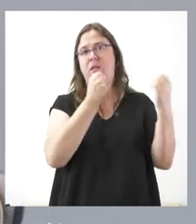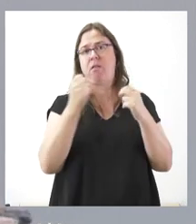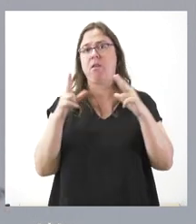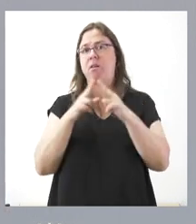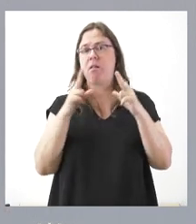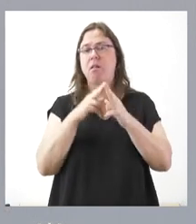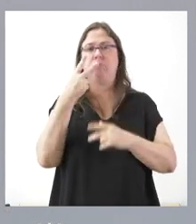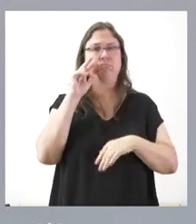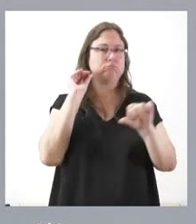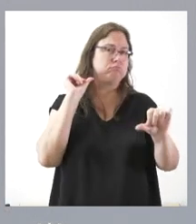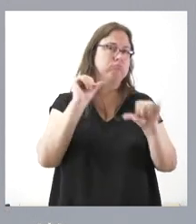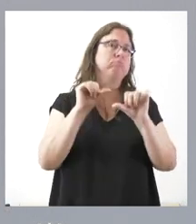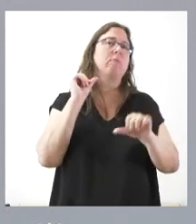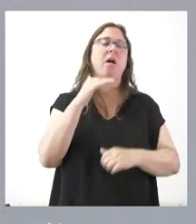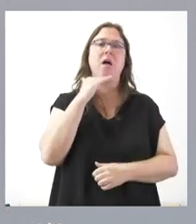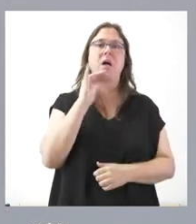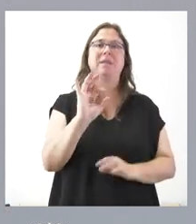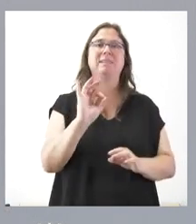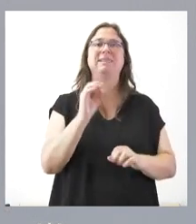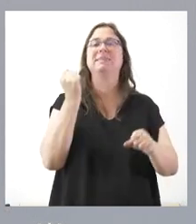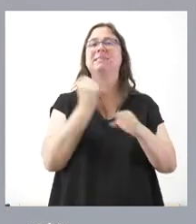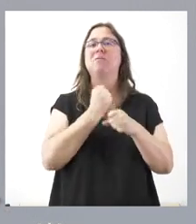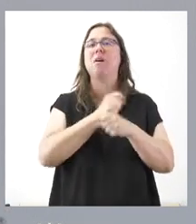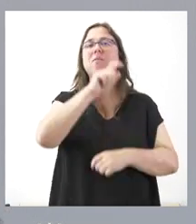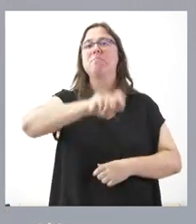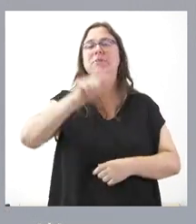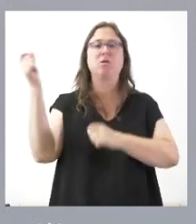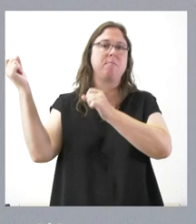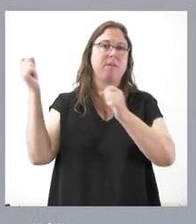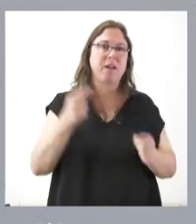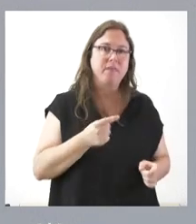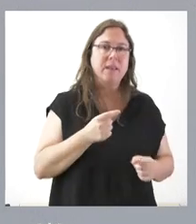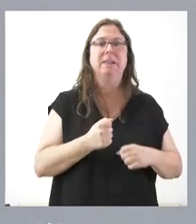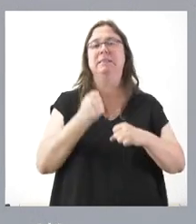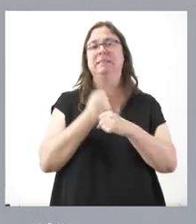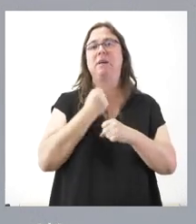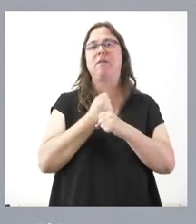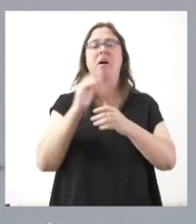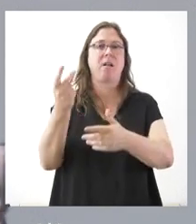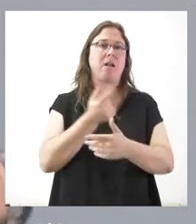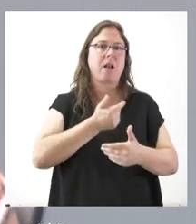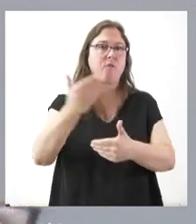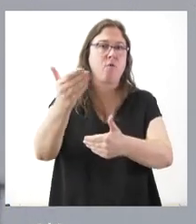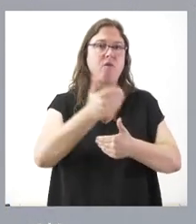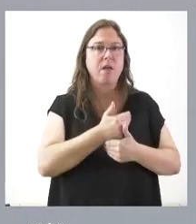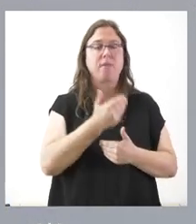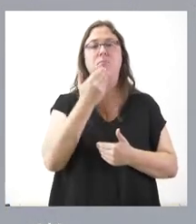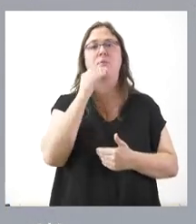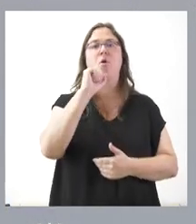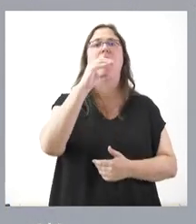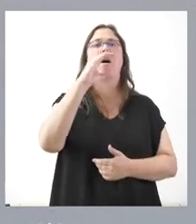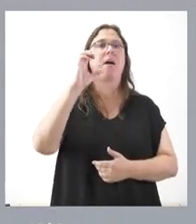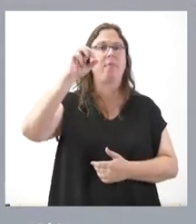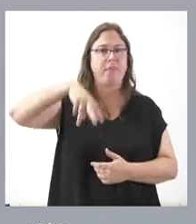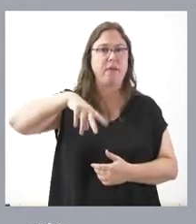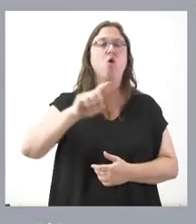tienen experiencia, sobre todo, en trabajar con personas migrantes, en trabajar con refugiados. Hablamos de ACEN o hablamos